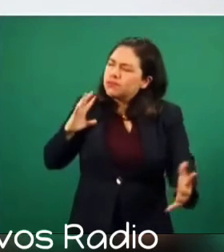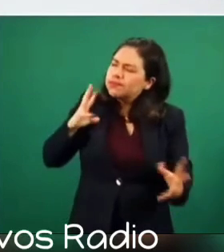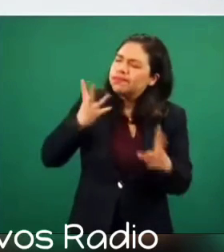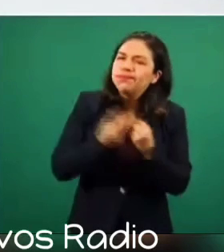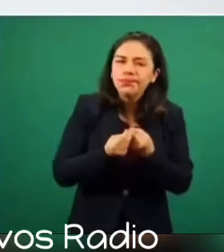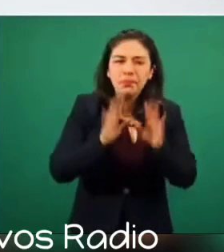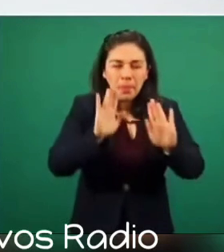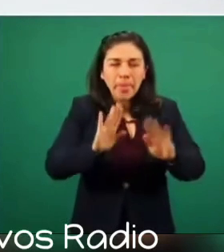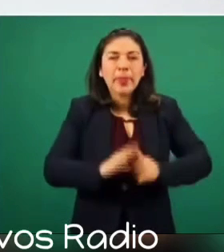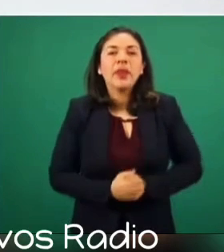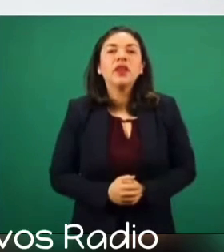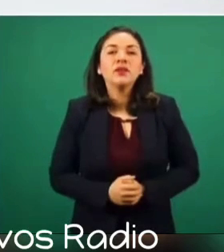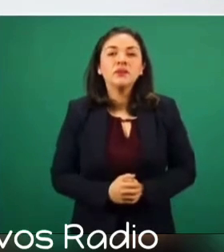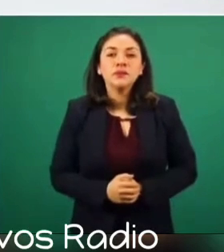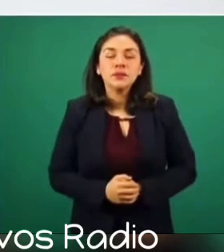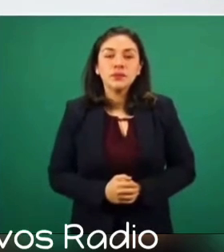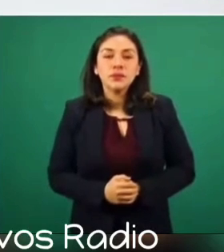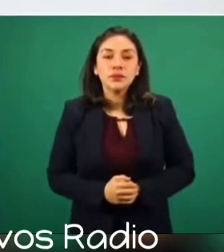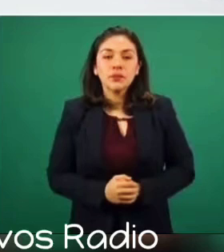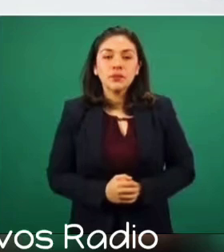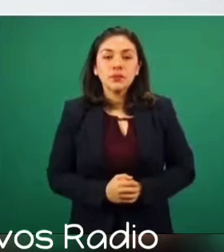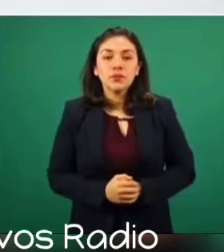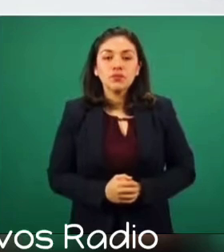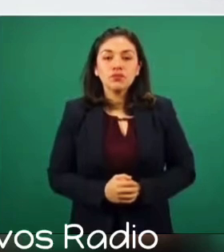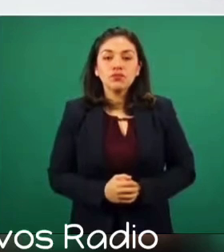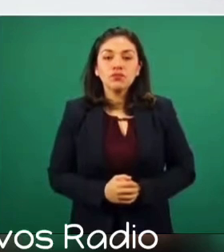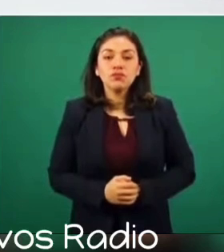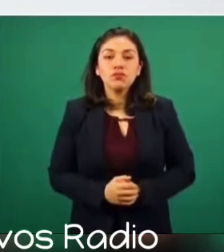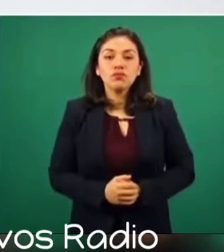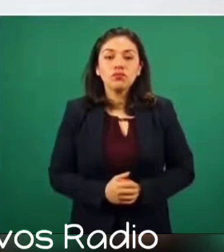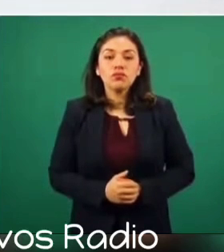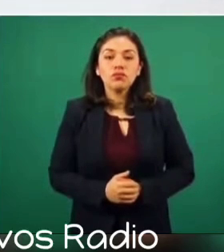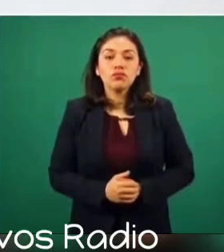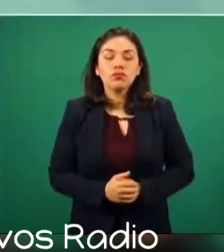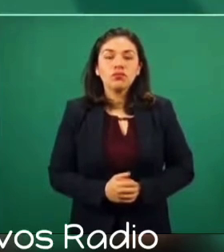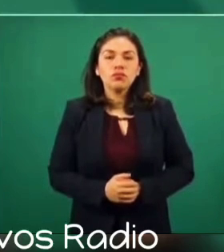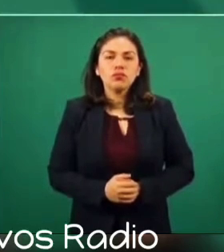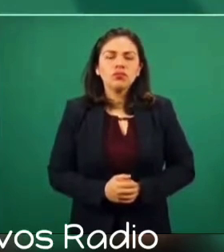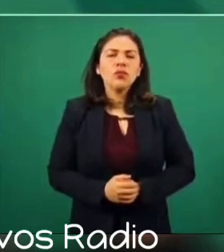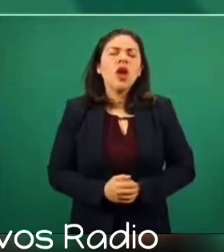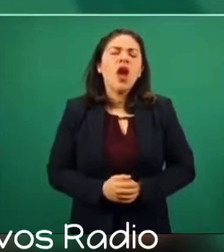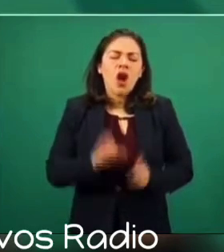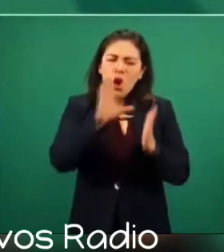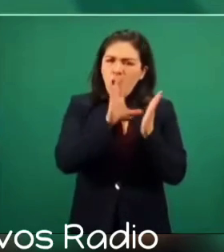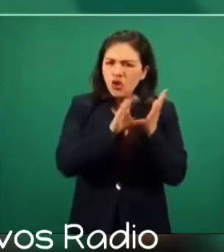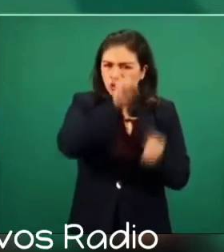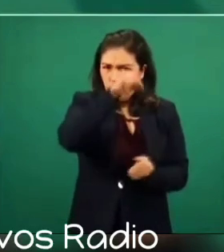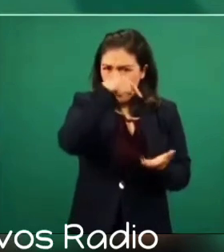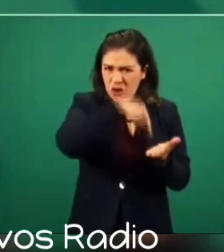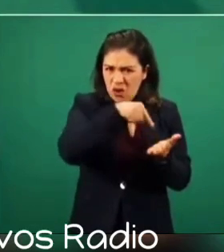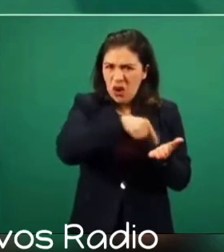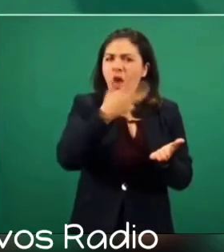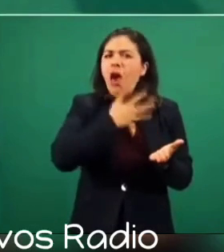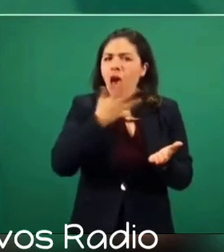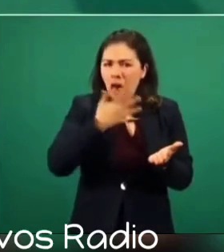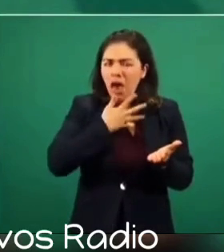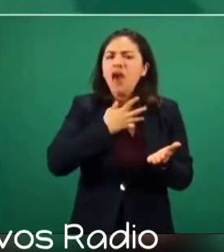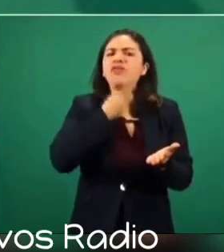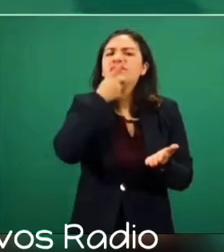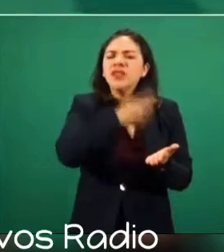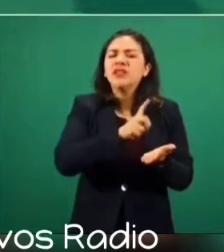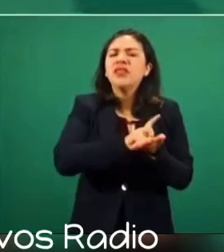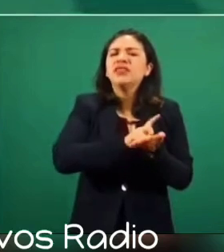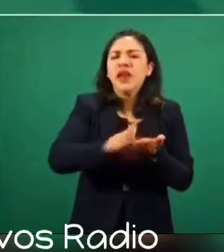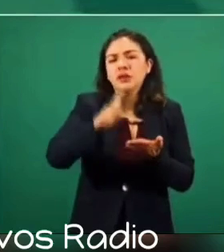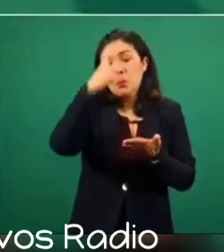estaba contemplado en la Constitución el derecho